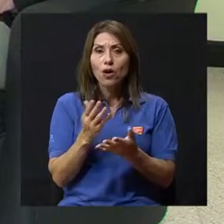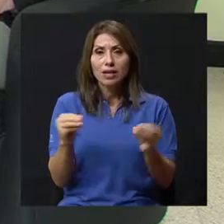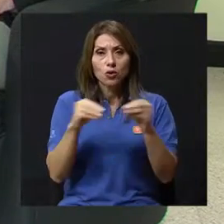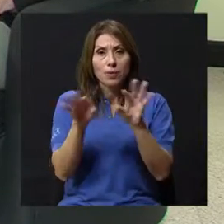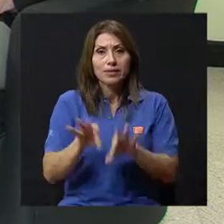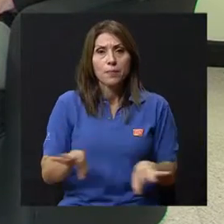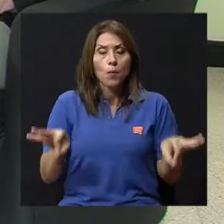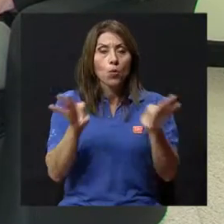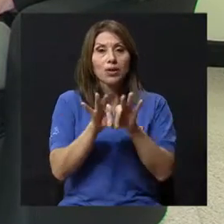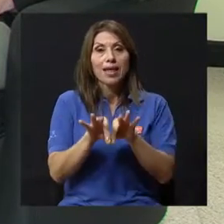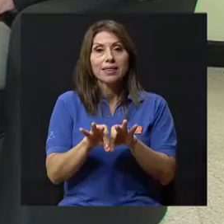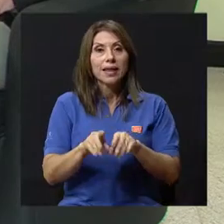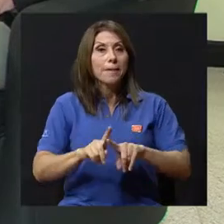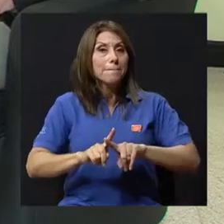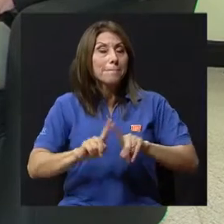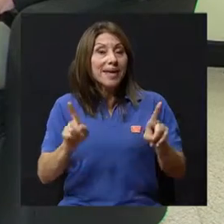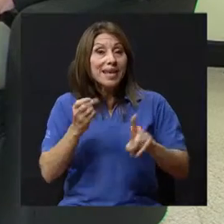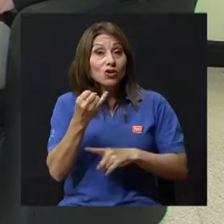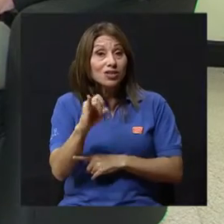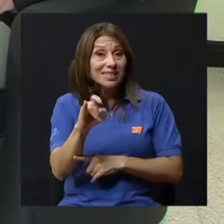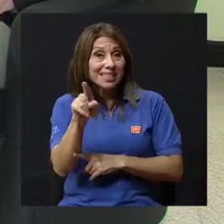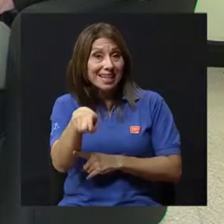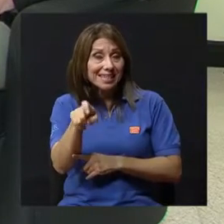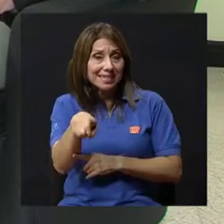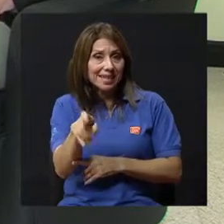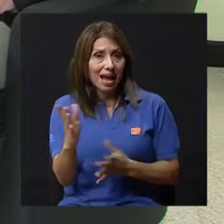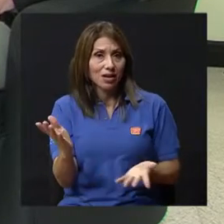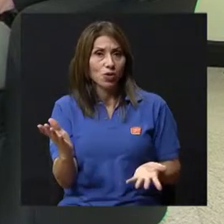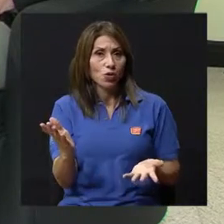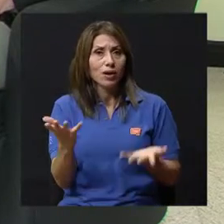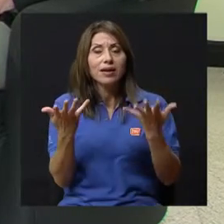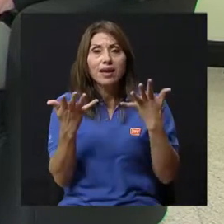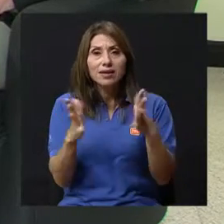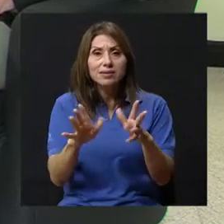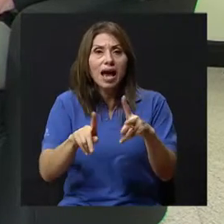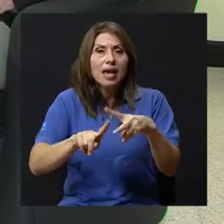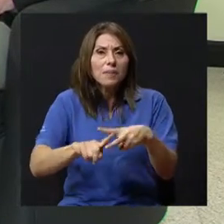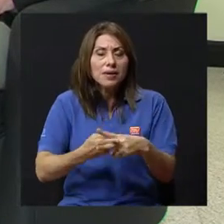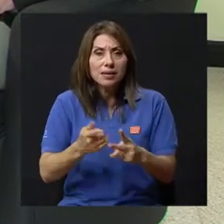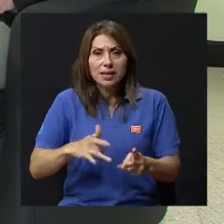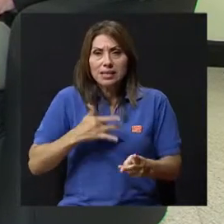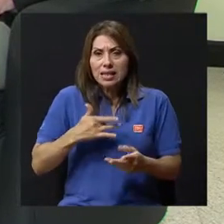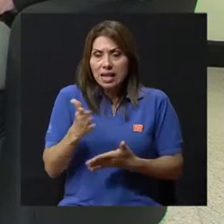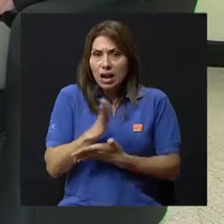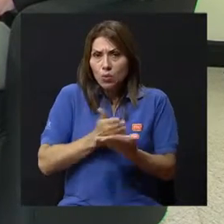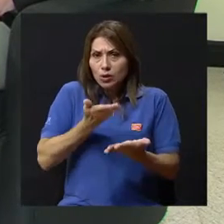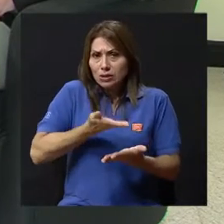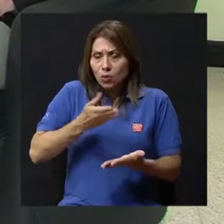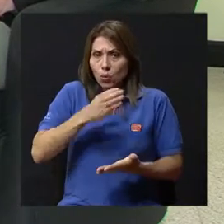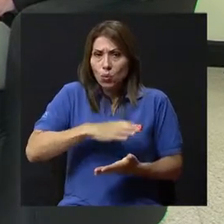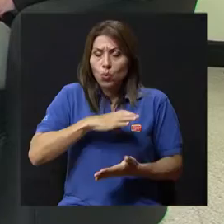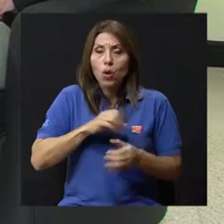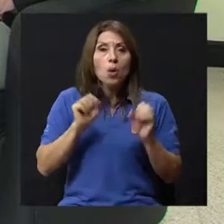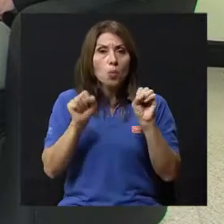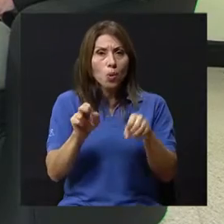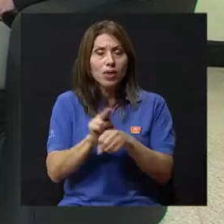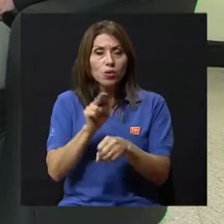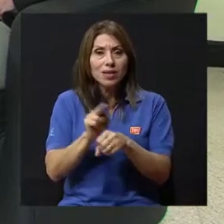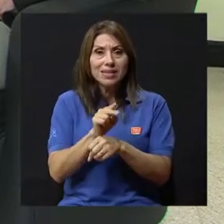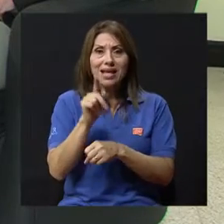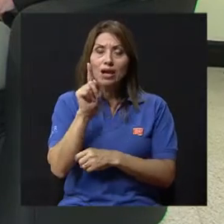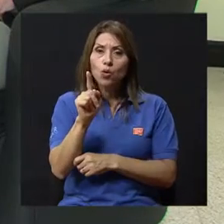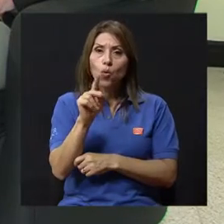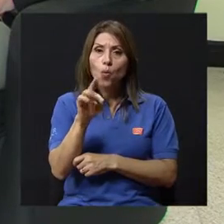lo más importante, pero si es necesario y que ya empieza con algunos síntomas, pues puede utilizar un bronco